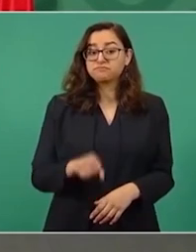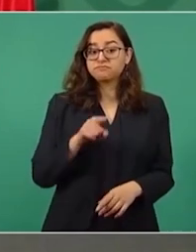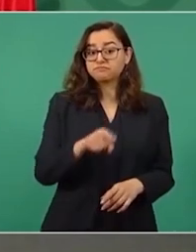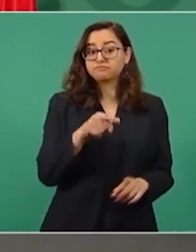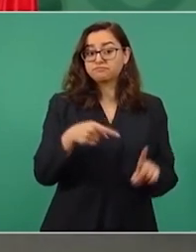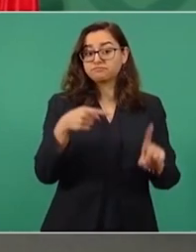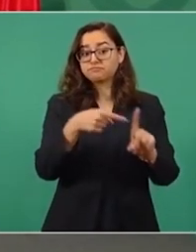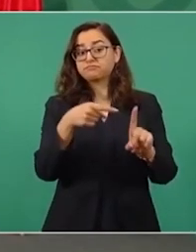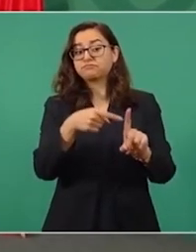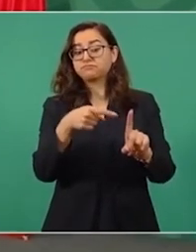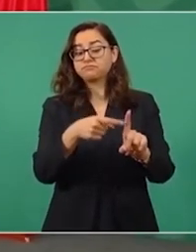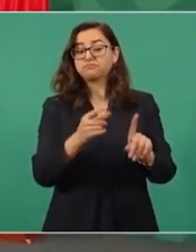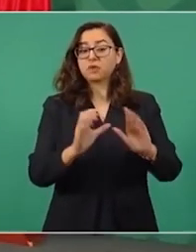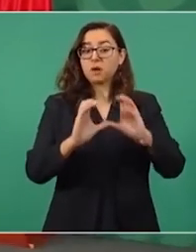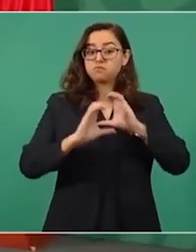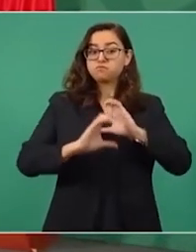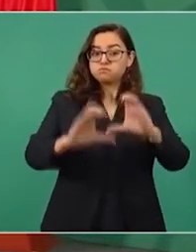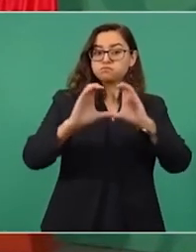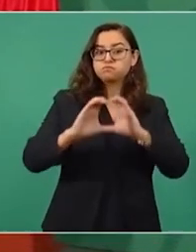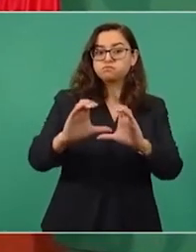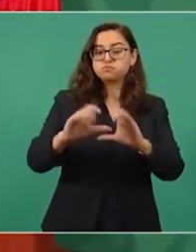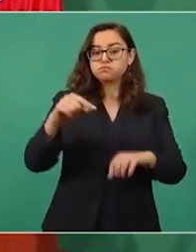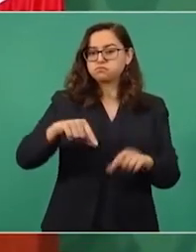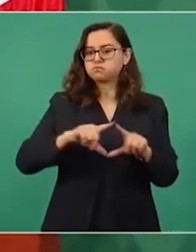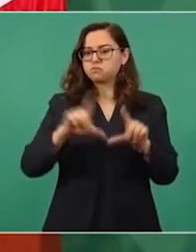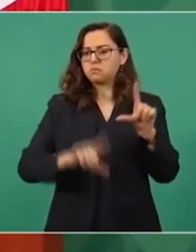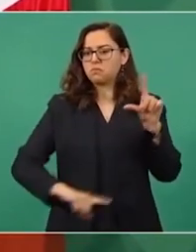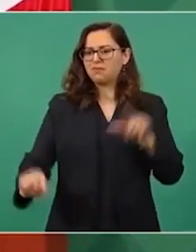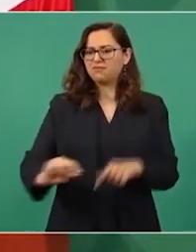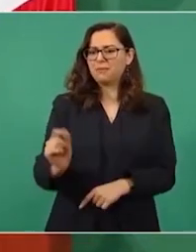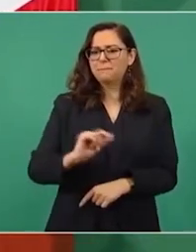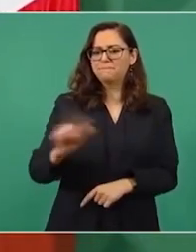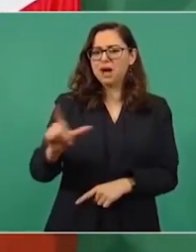conocido en México y en el extranjero.